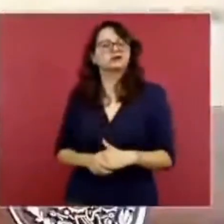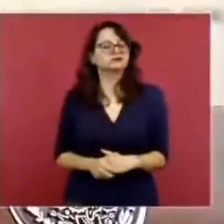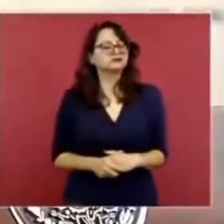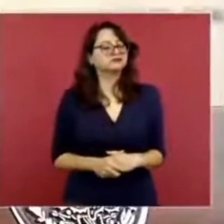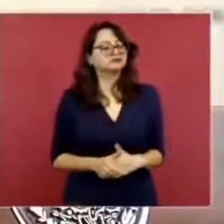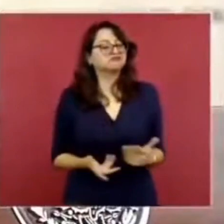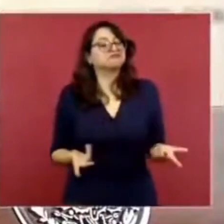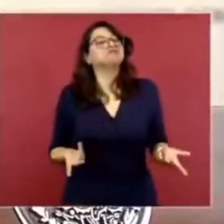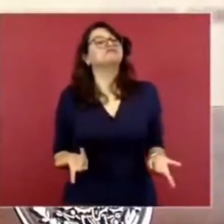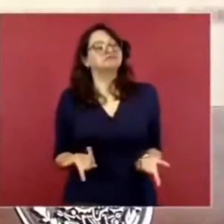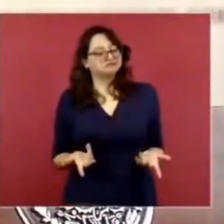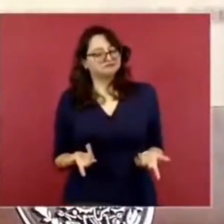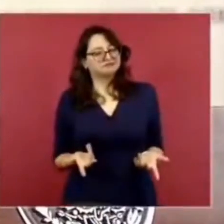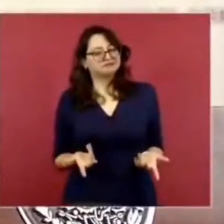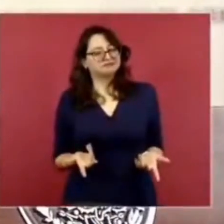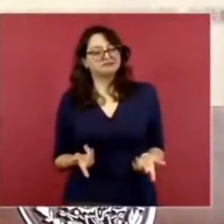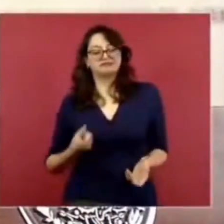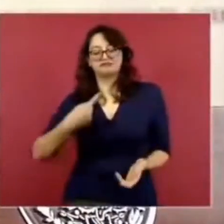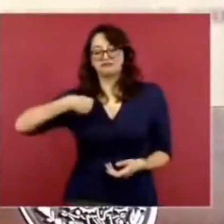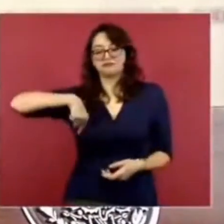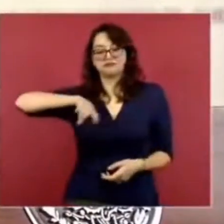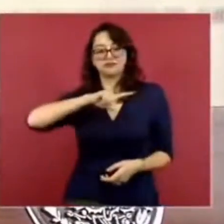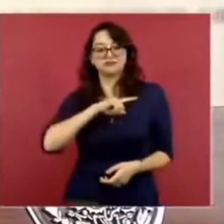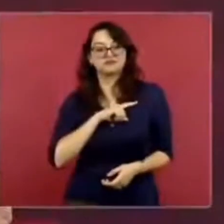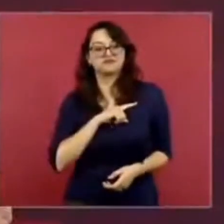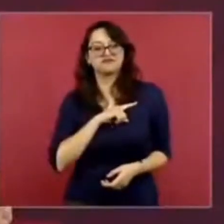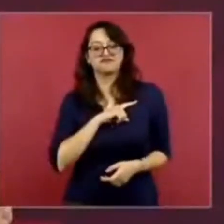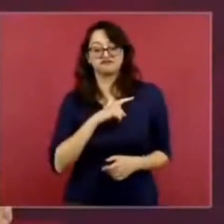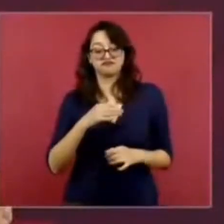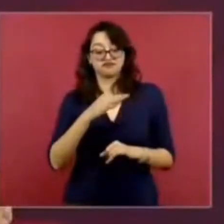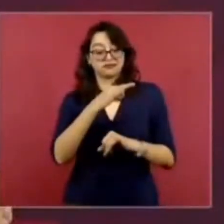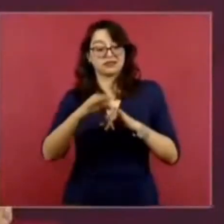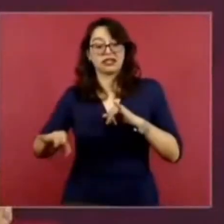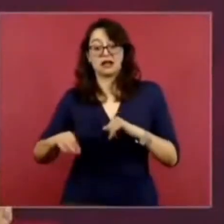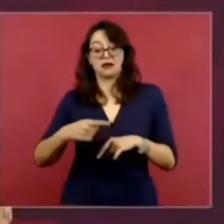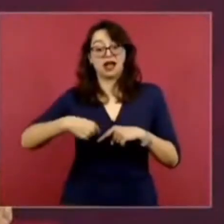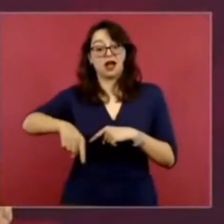techo de deuda, en cuánto la vamos a dejar.